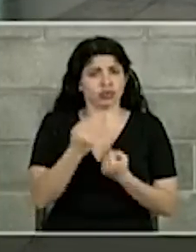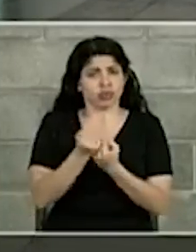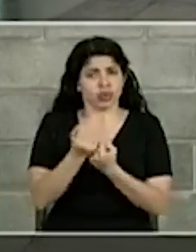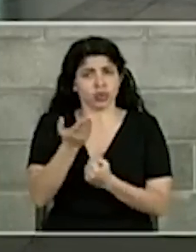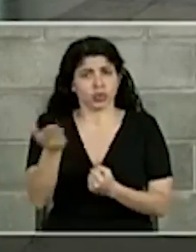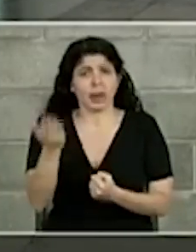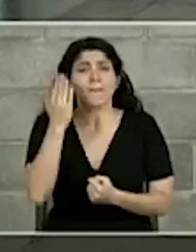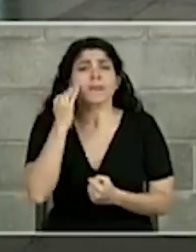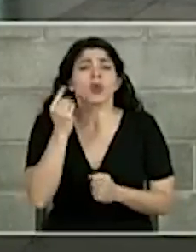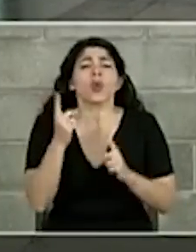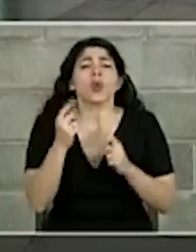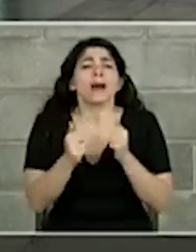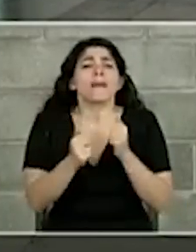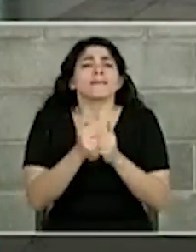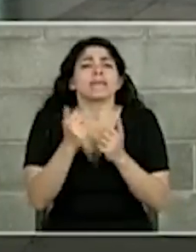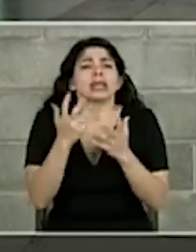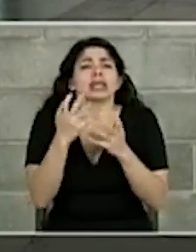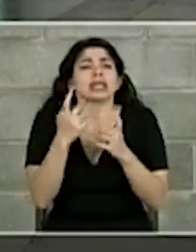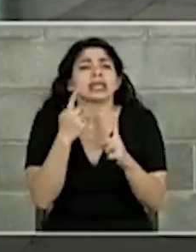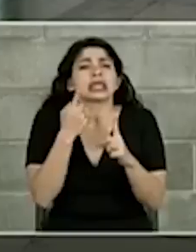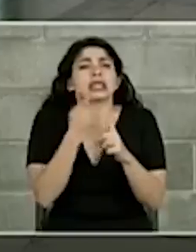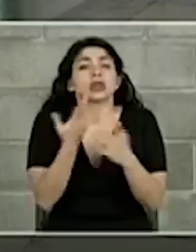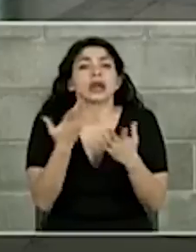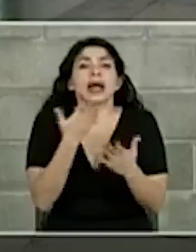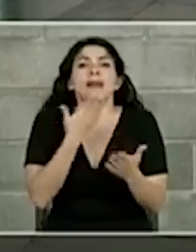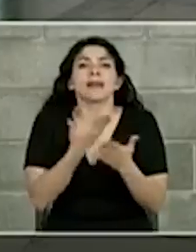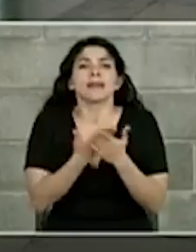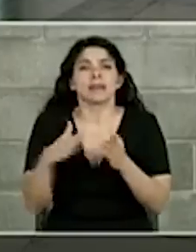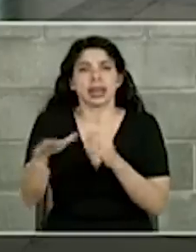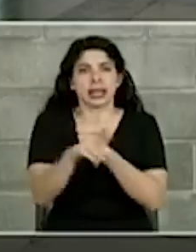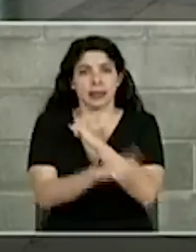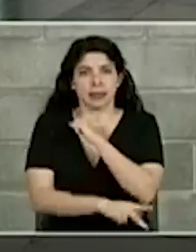porque qué mayor aspiración tenemos nosotros que el bienestar del país.